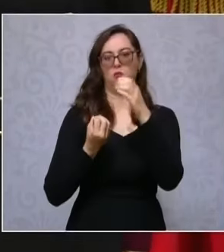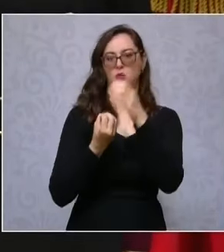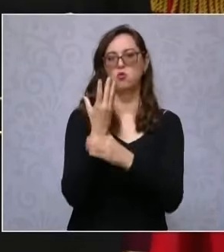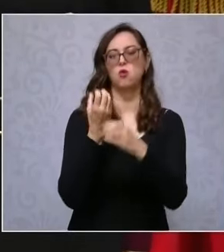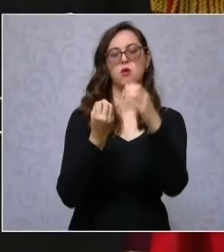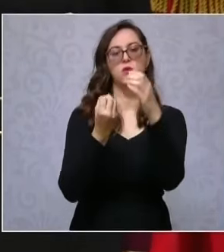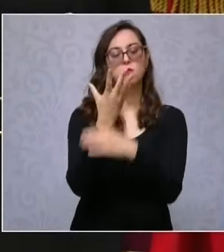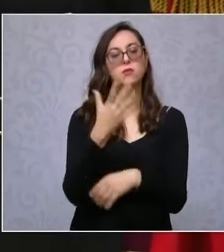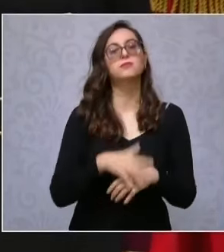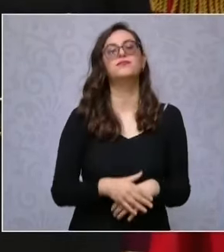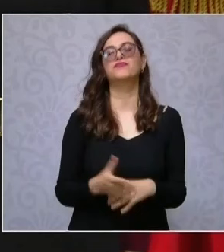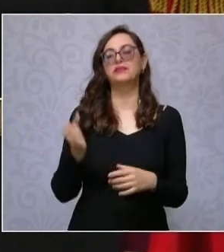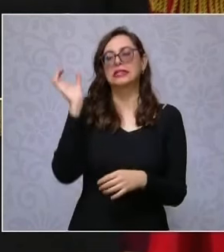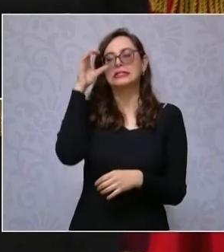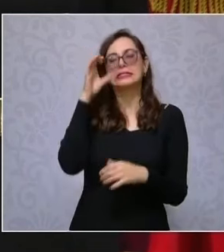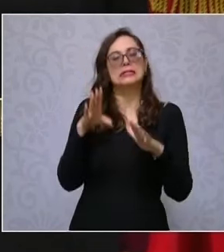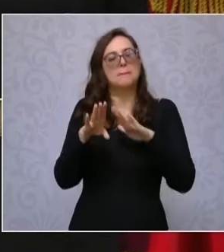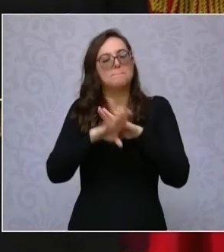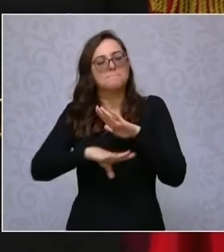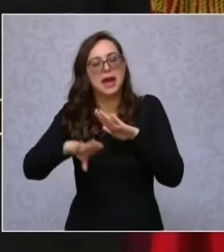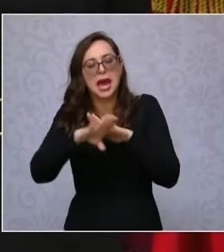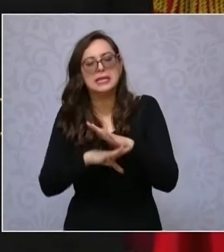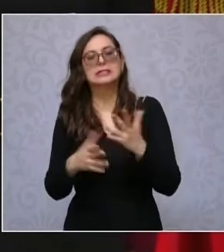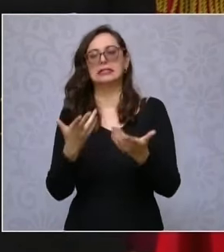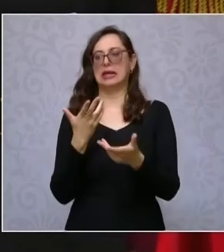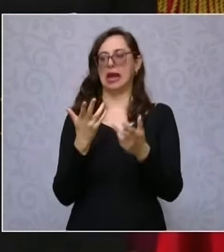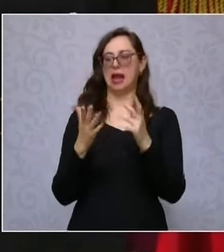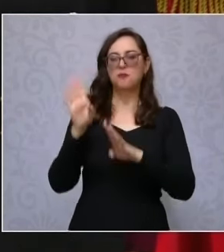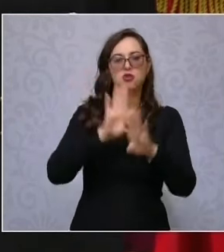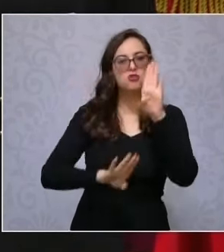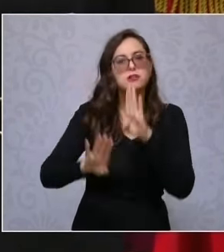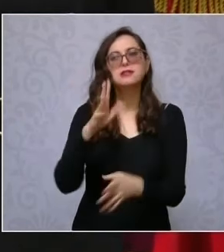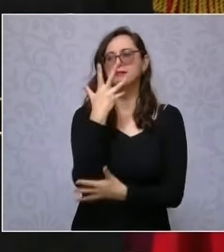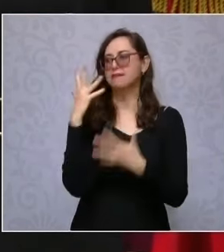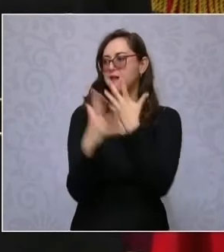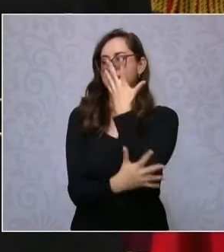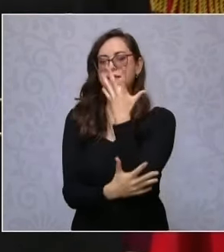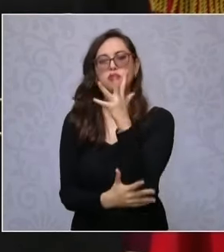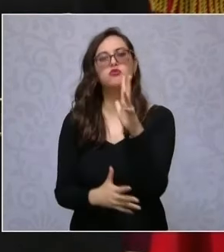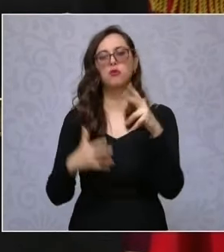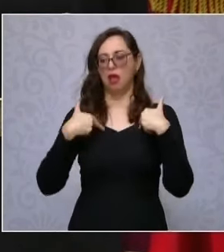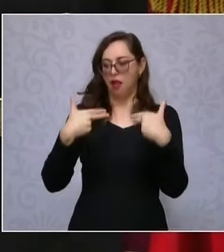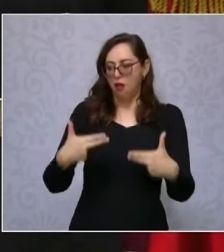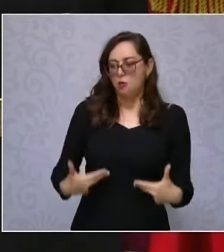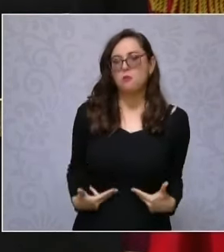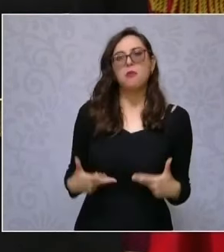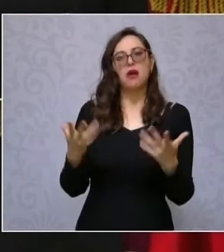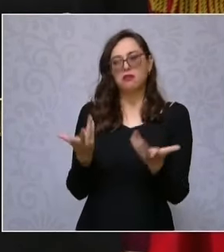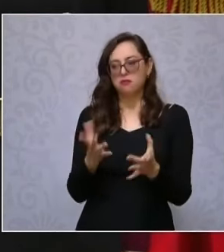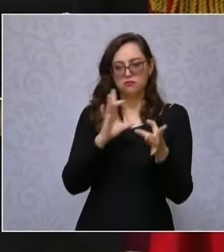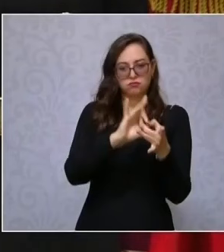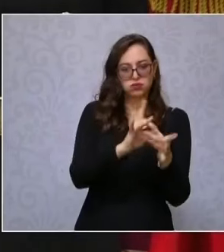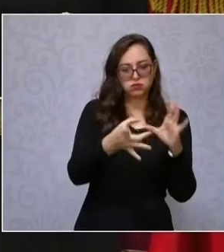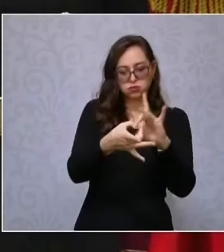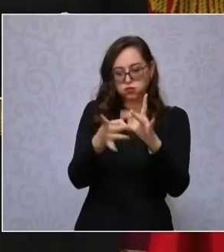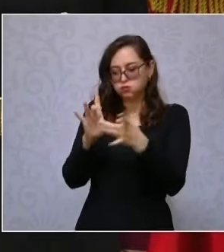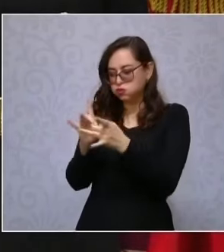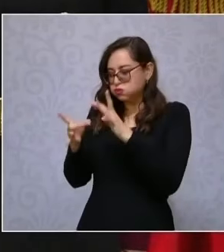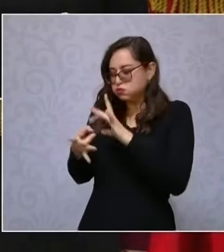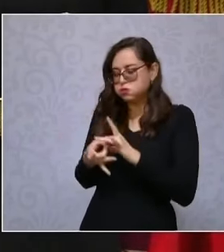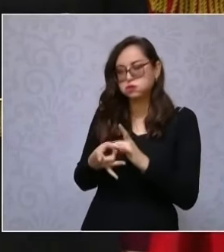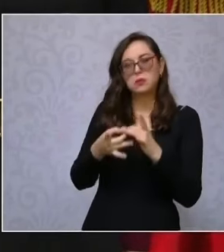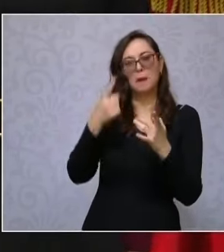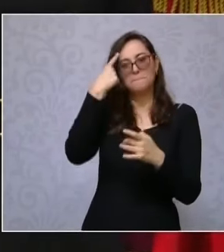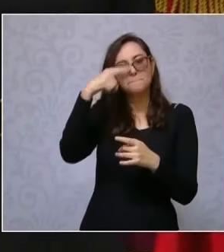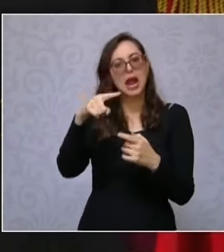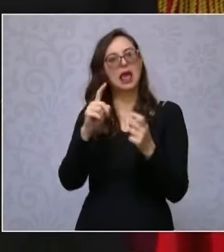básicas, naturales, sociales y las humanidades y las vincularemos con áreas y sectores prioritarios para el